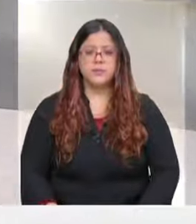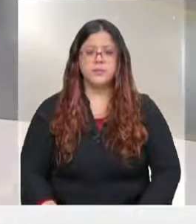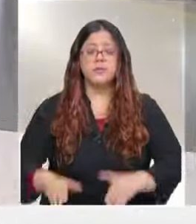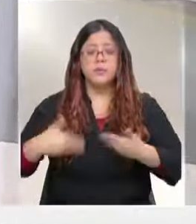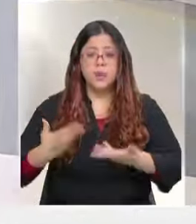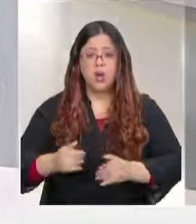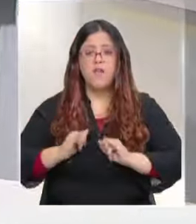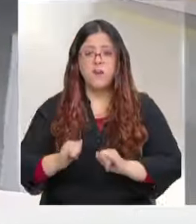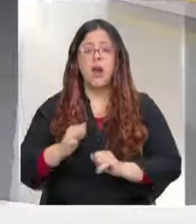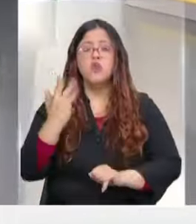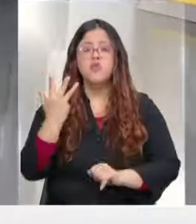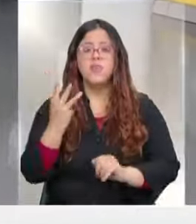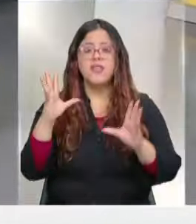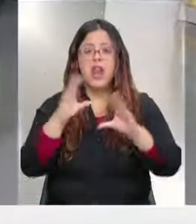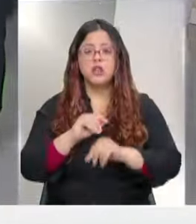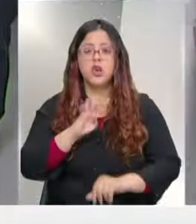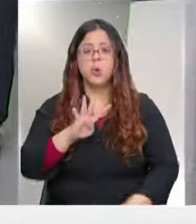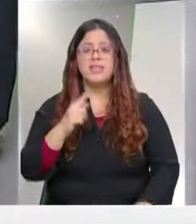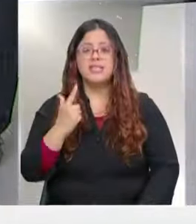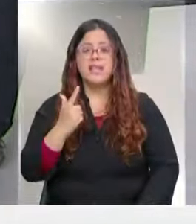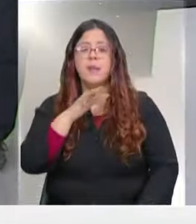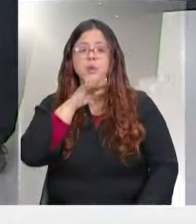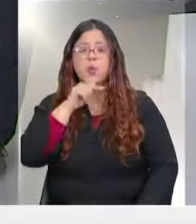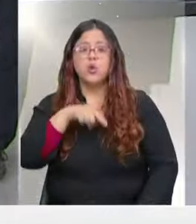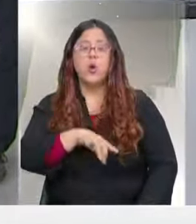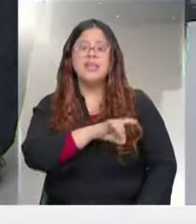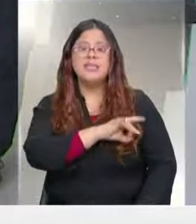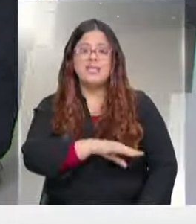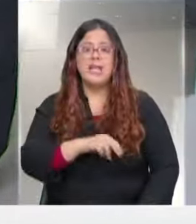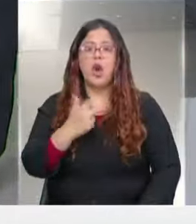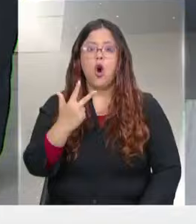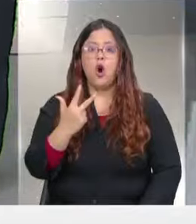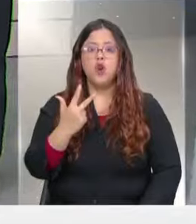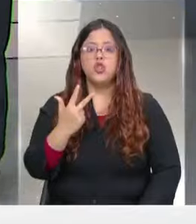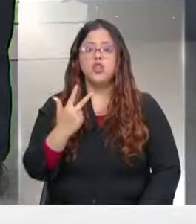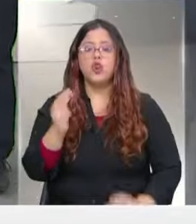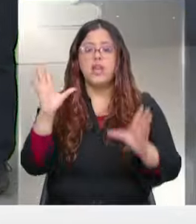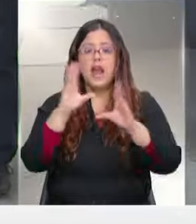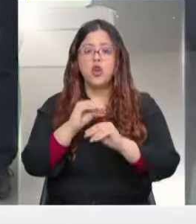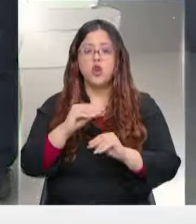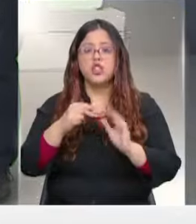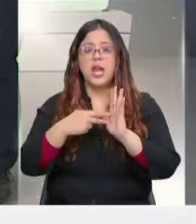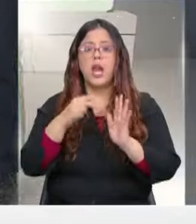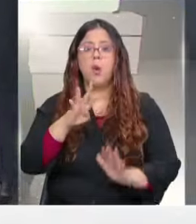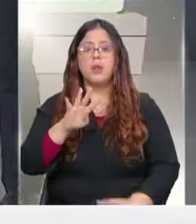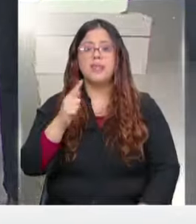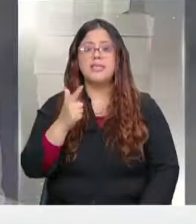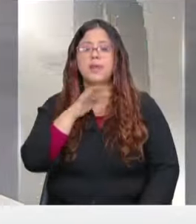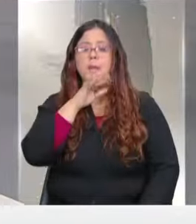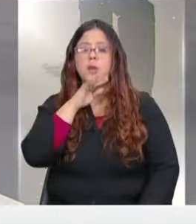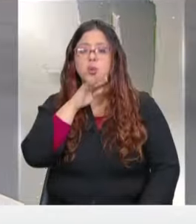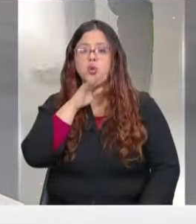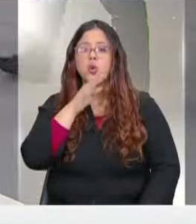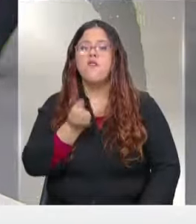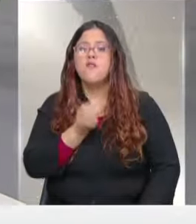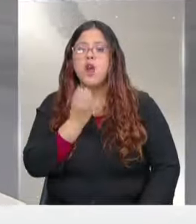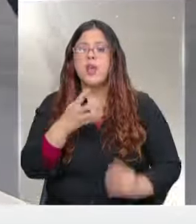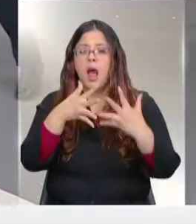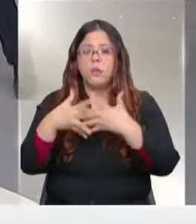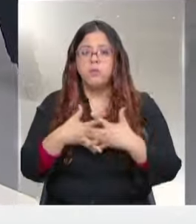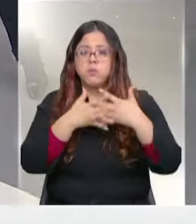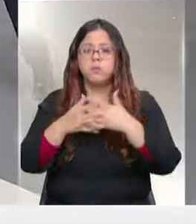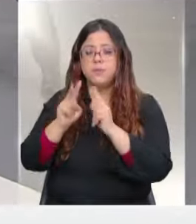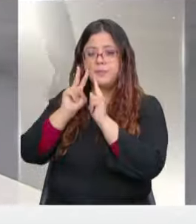Actualización, 9 de la noche, 47 minutos en Chile, 8 de la noche, 47 minutos en Florida, Estados Unidos. Actualización del